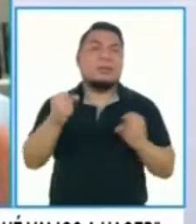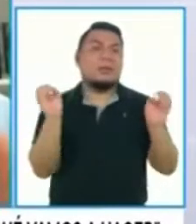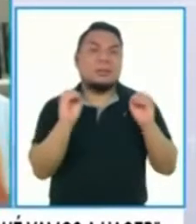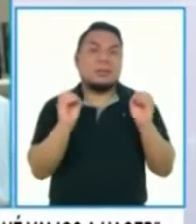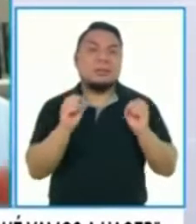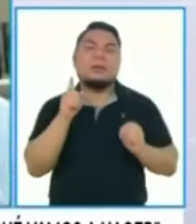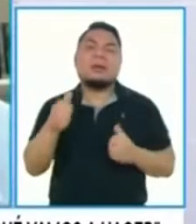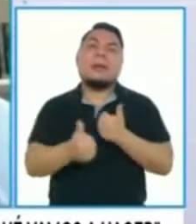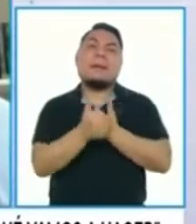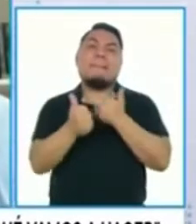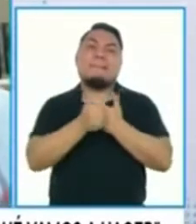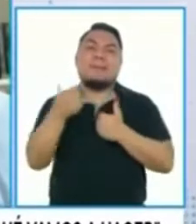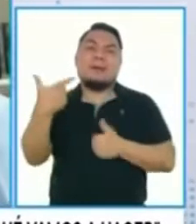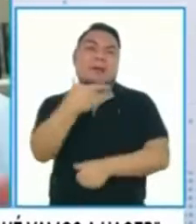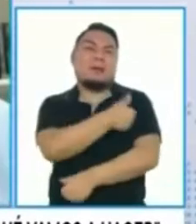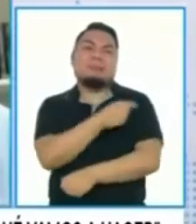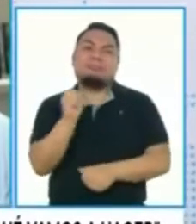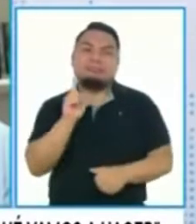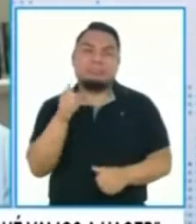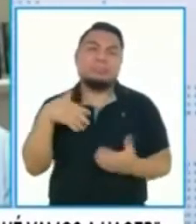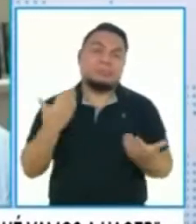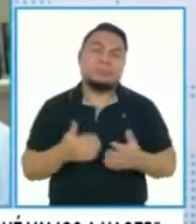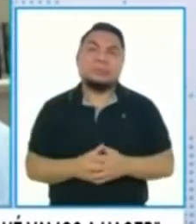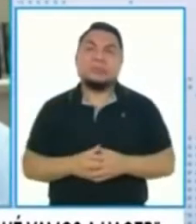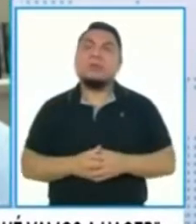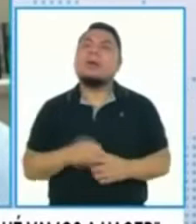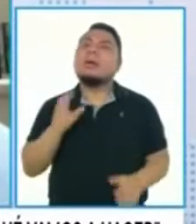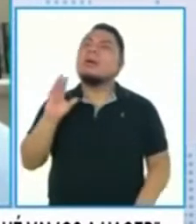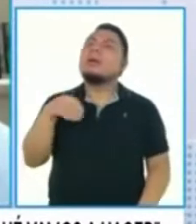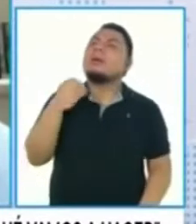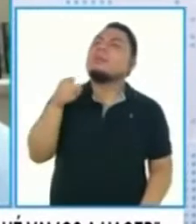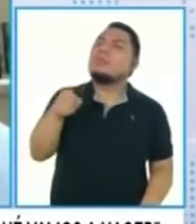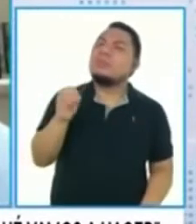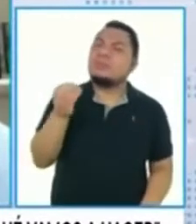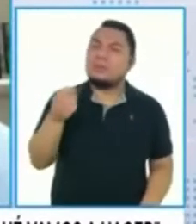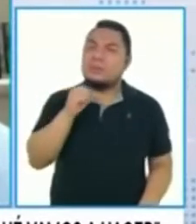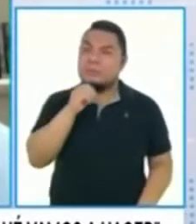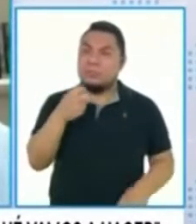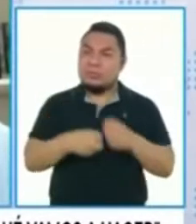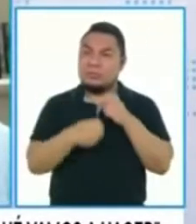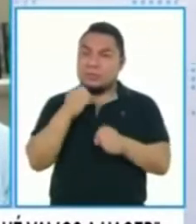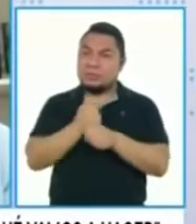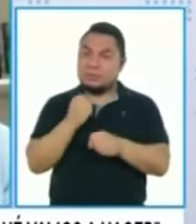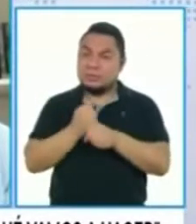eso nos pone en riesgo de no tener vacuna para el primer tiempo. ¿Pero eso ha sido por qué? ¿Por un problema de gestión?